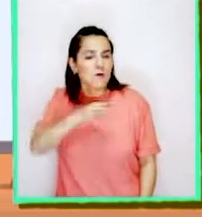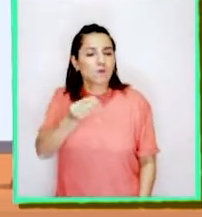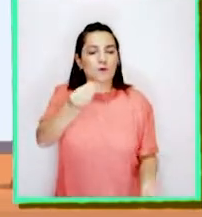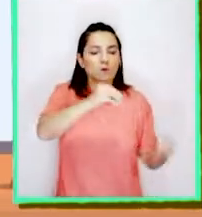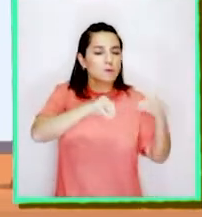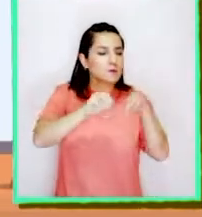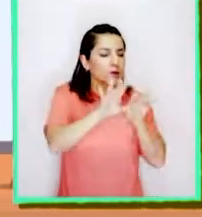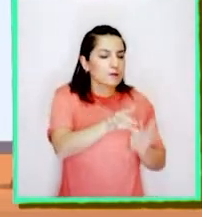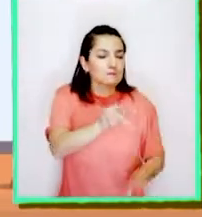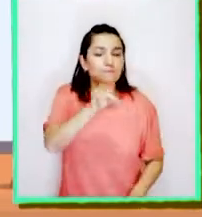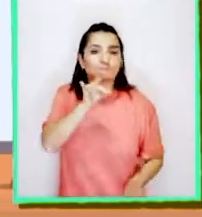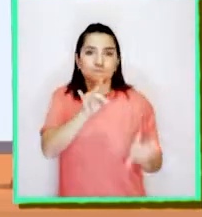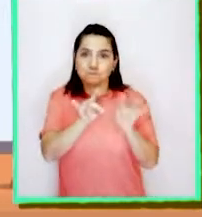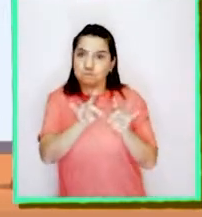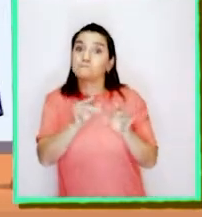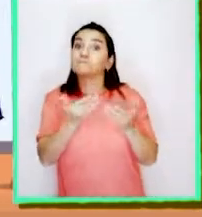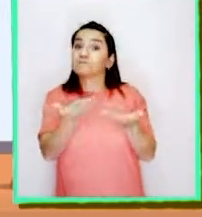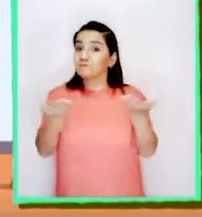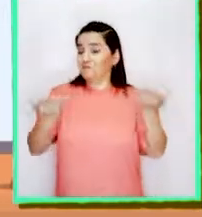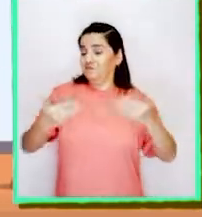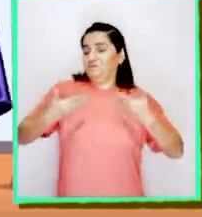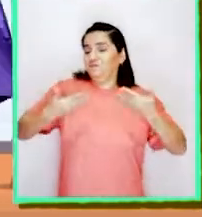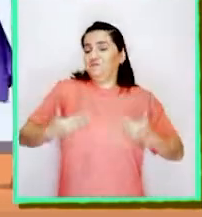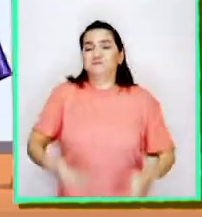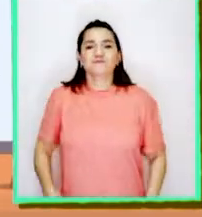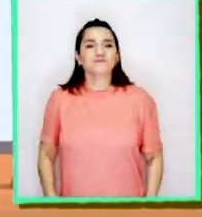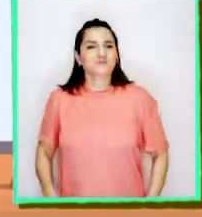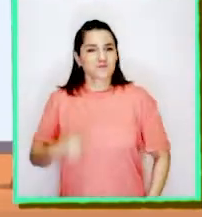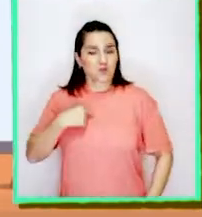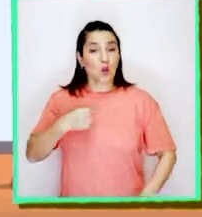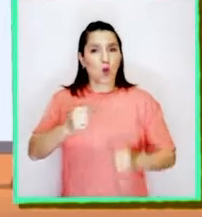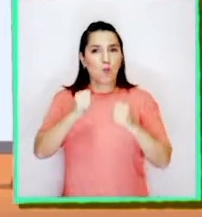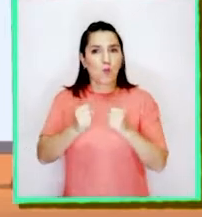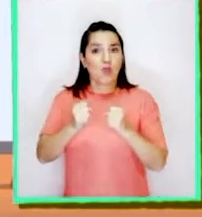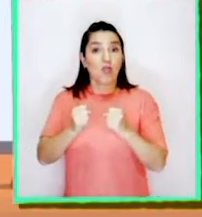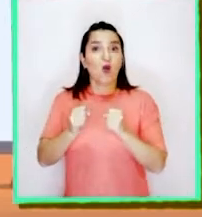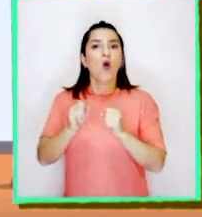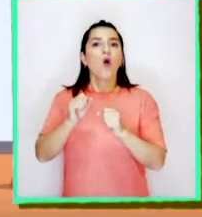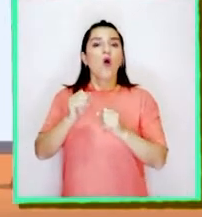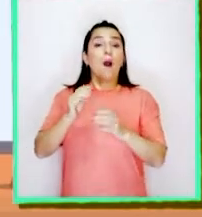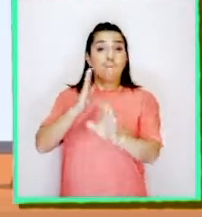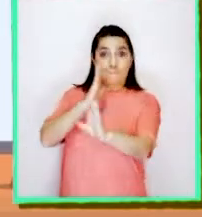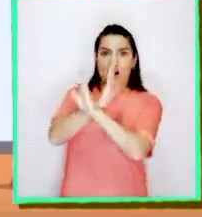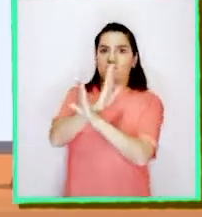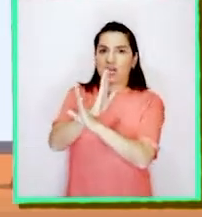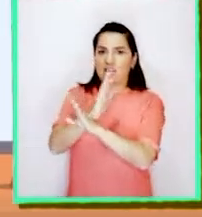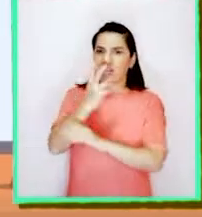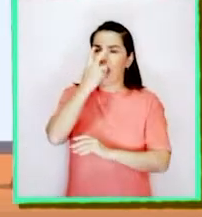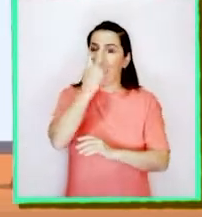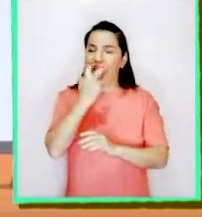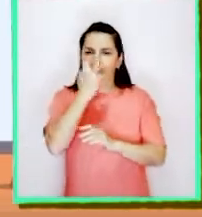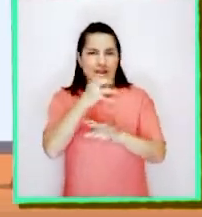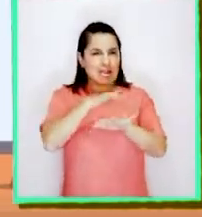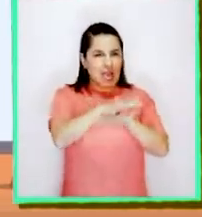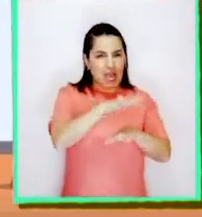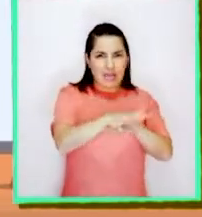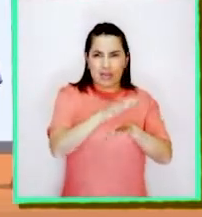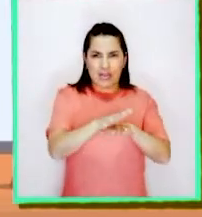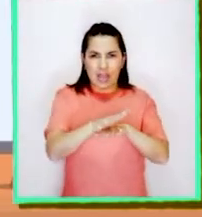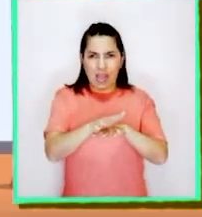cada uno de los ingredientes. ¿Qué tal? Con esto, puedo prevenir alergias alimentarias como el gluten,